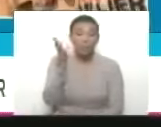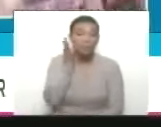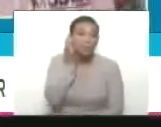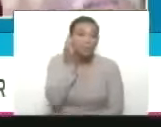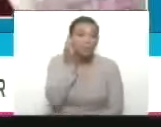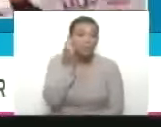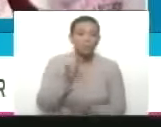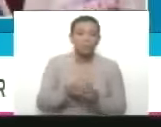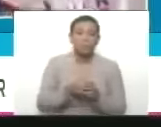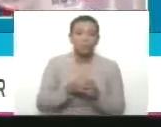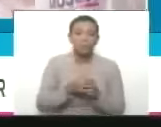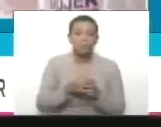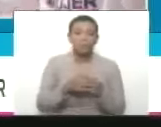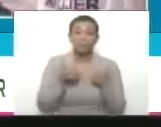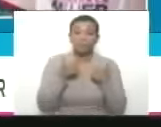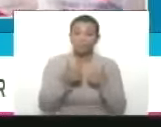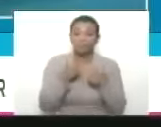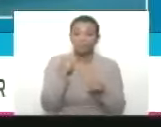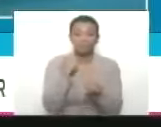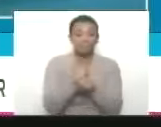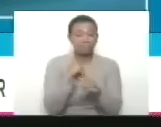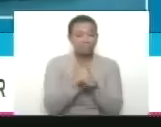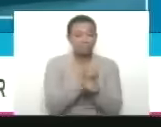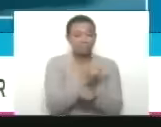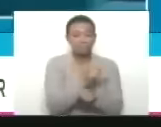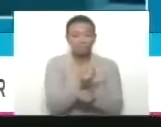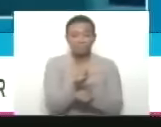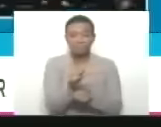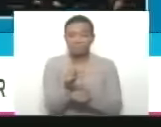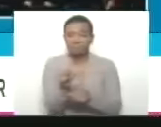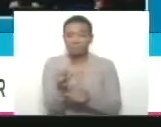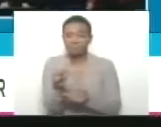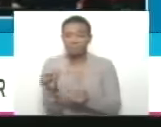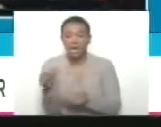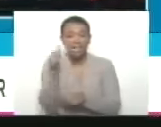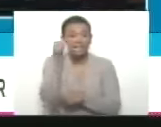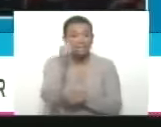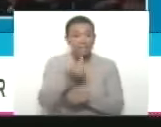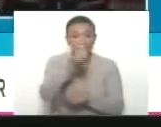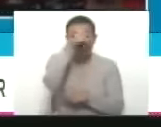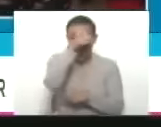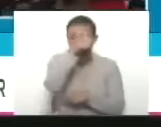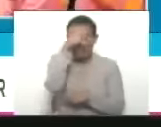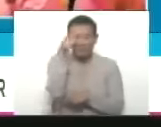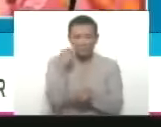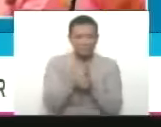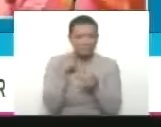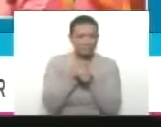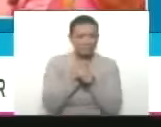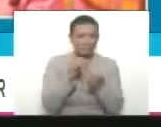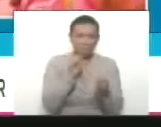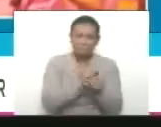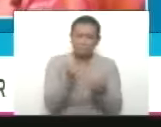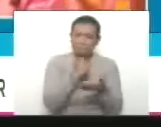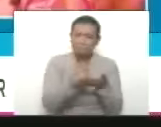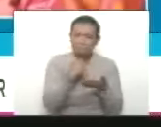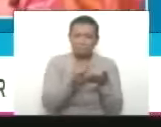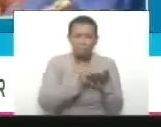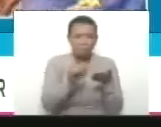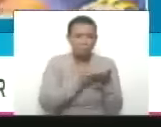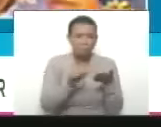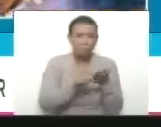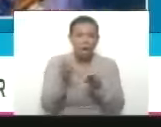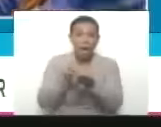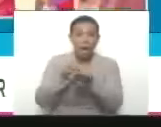intensamente trabajando todo el fin de semana. Voy a hacer un conjunto de anuncios.